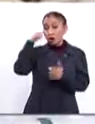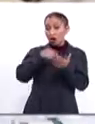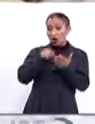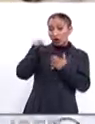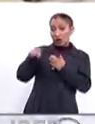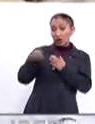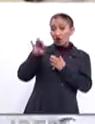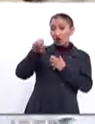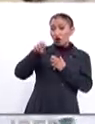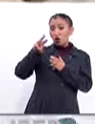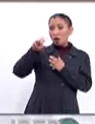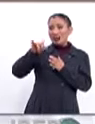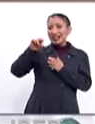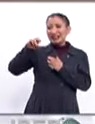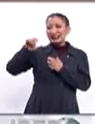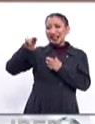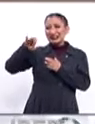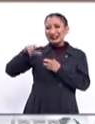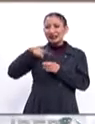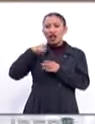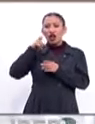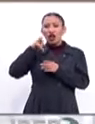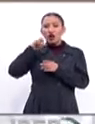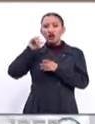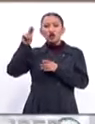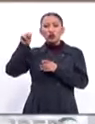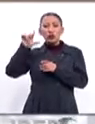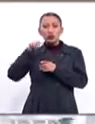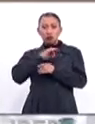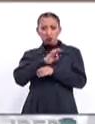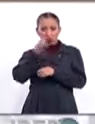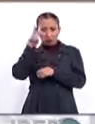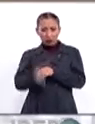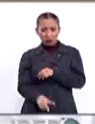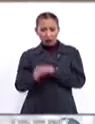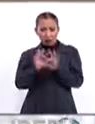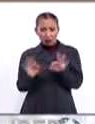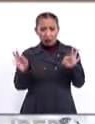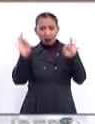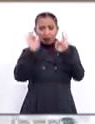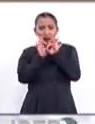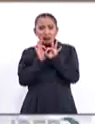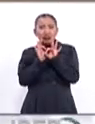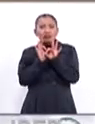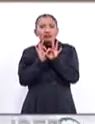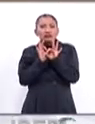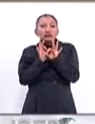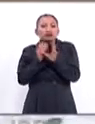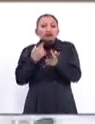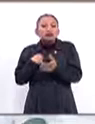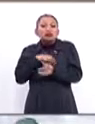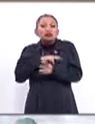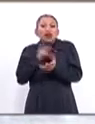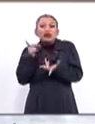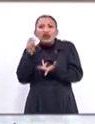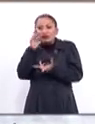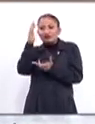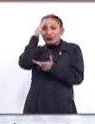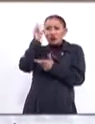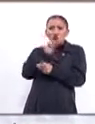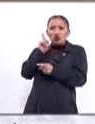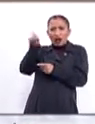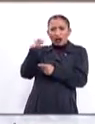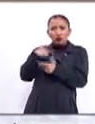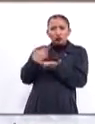las mujeres en la ciencia, como L'Oréal o UNESCO, son crucialmente importantes porque es una manera de obtener a mujeres nominadas